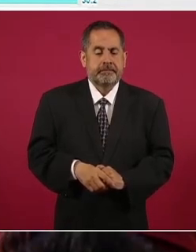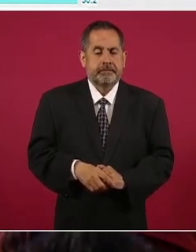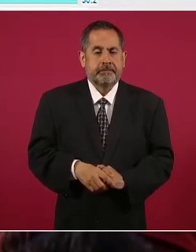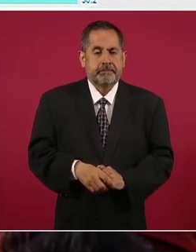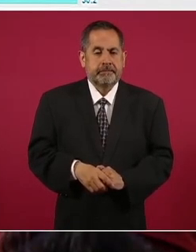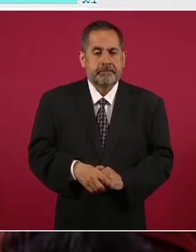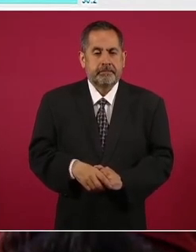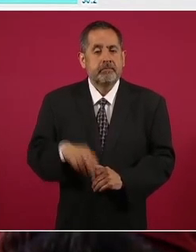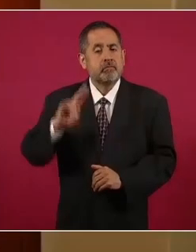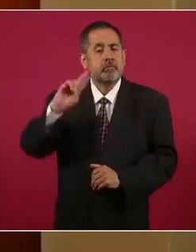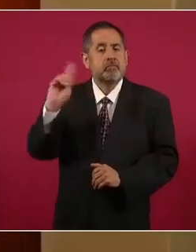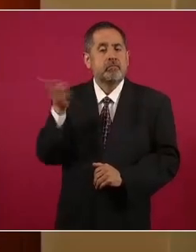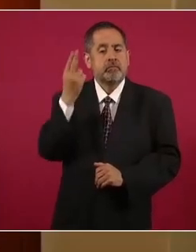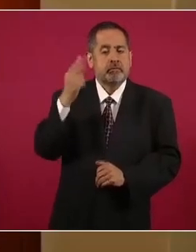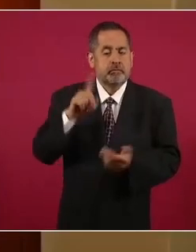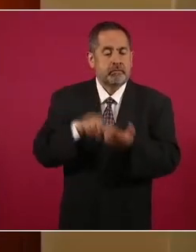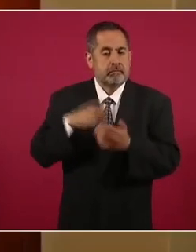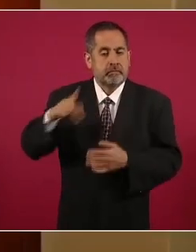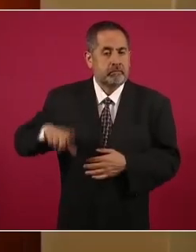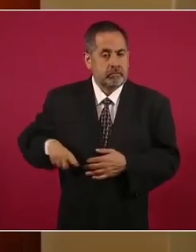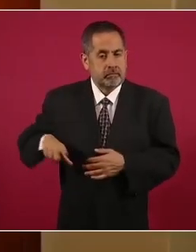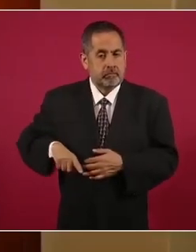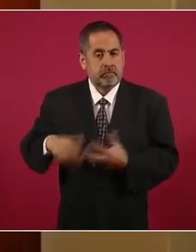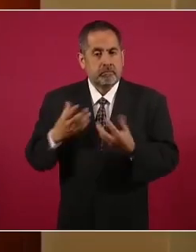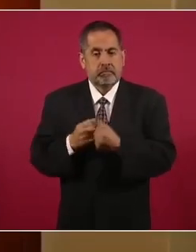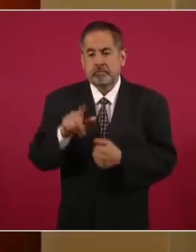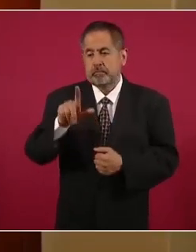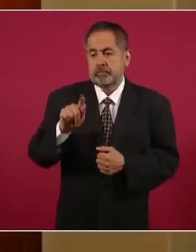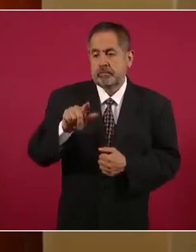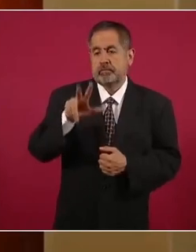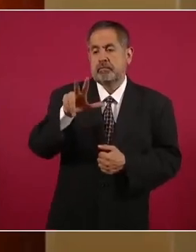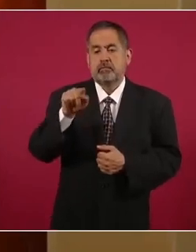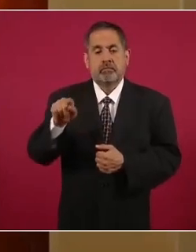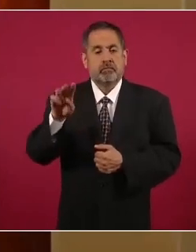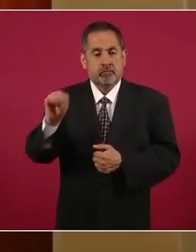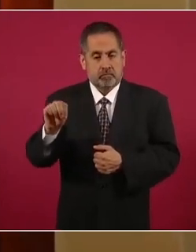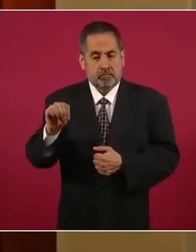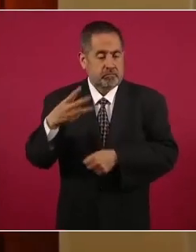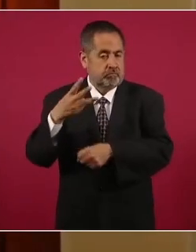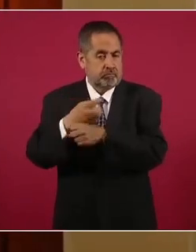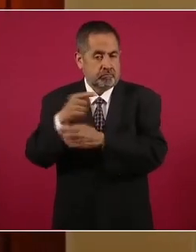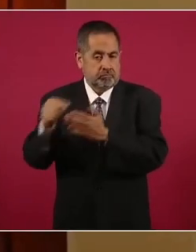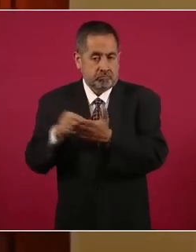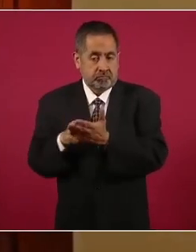Universidades públicas, 78.9, en tercer lugar.